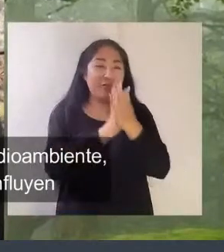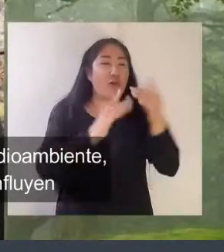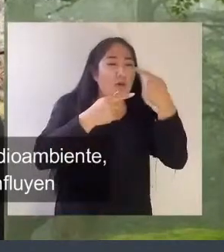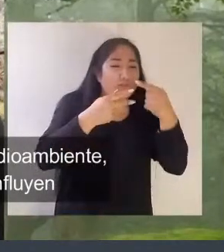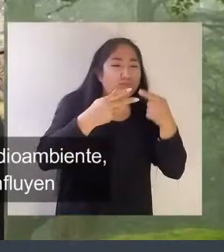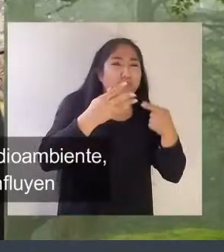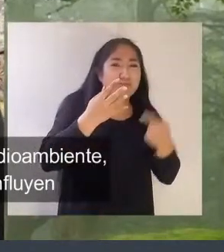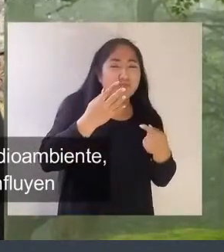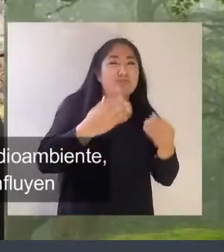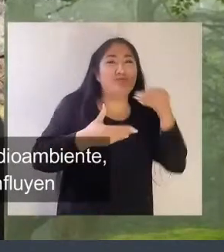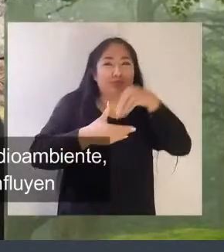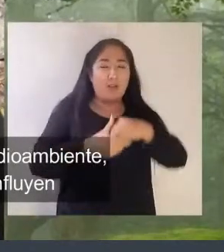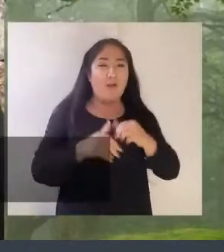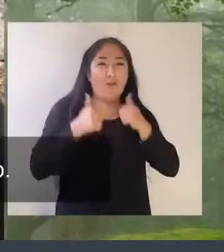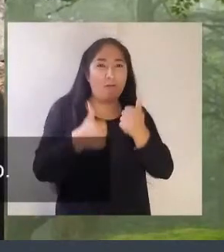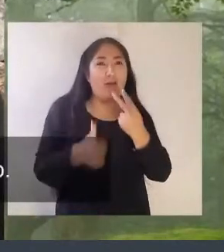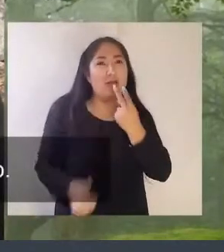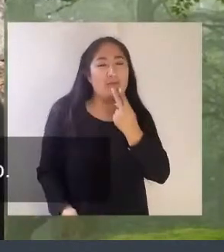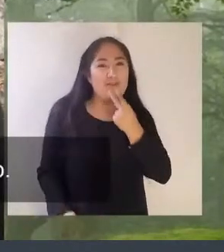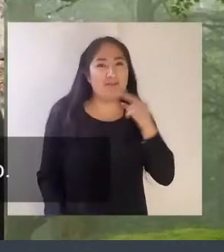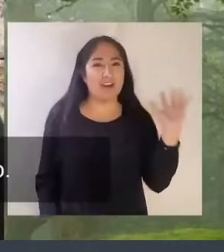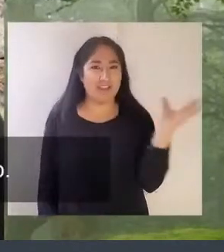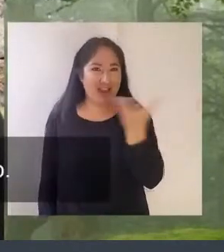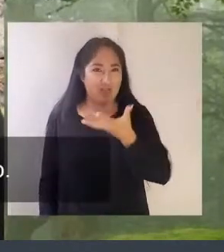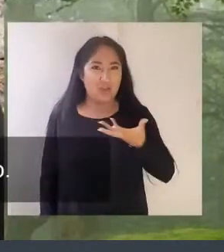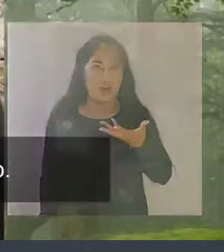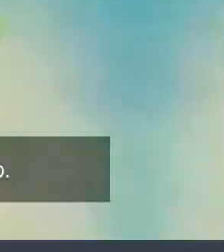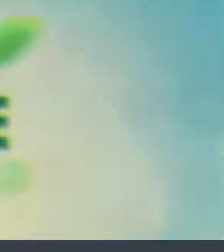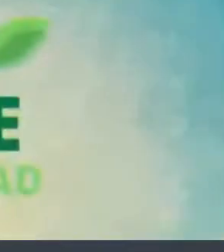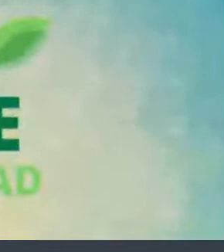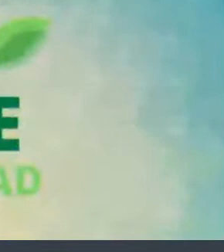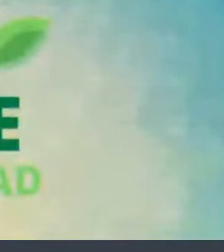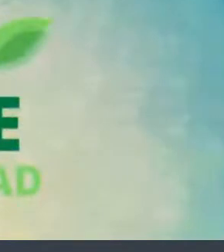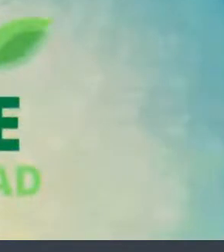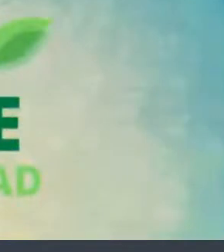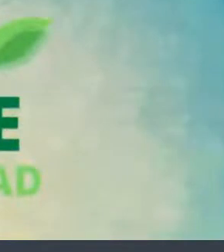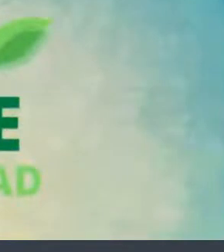que también en todos los factores que influyen en un buen vivir con nuestro entorno